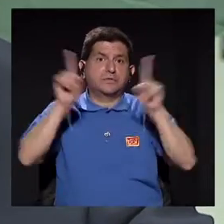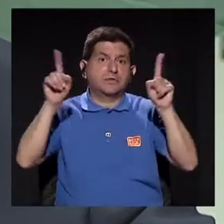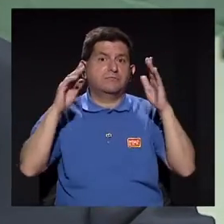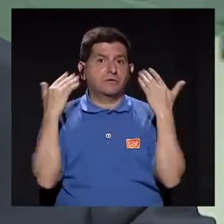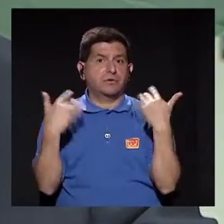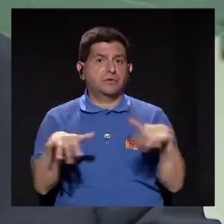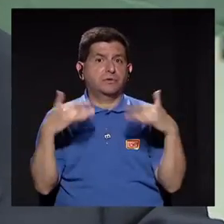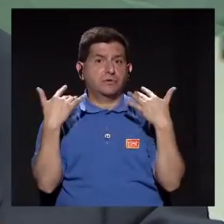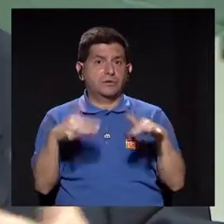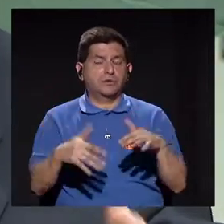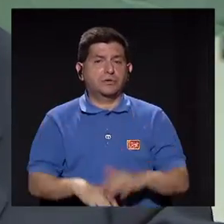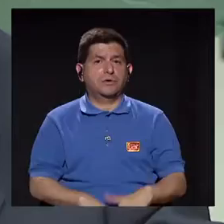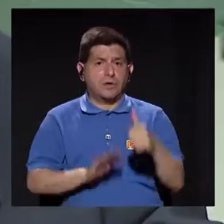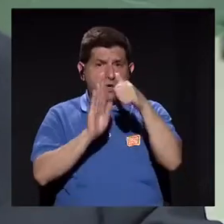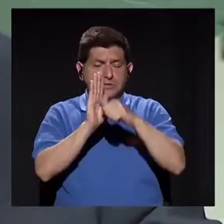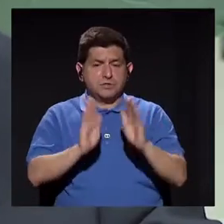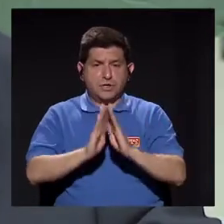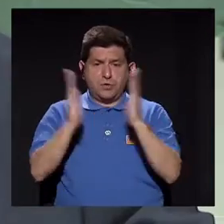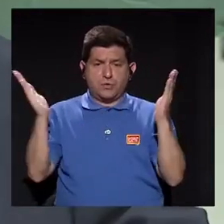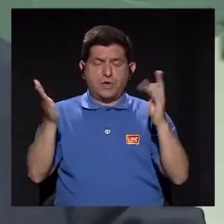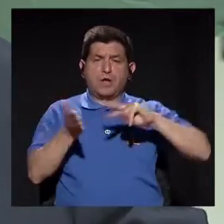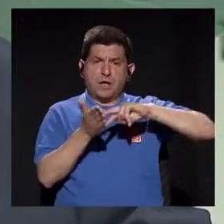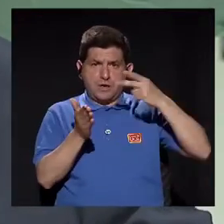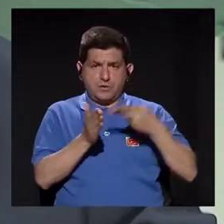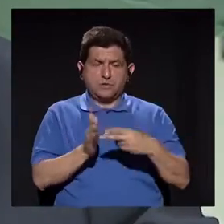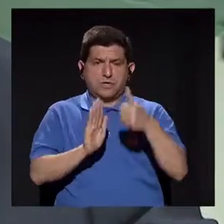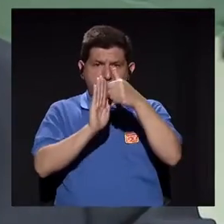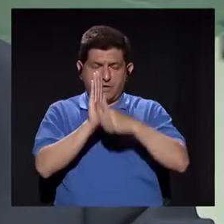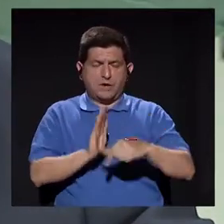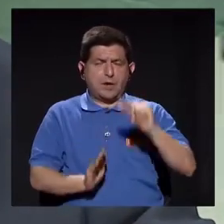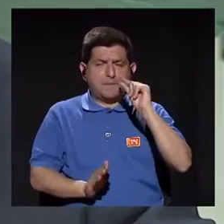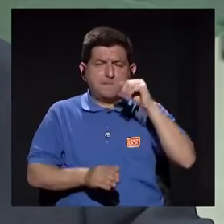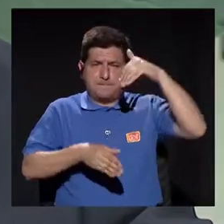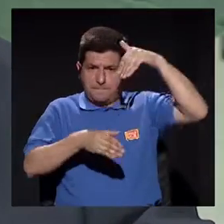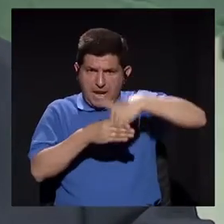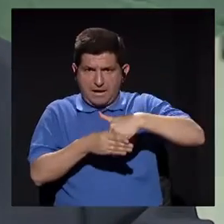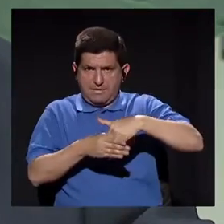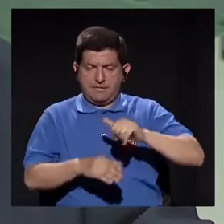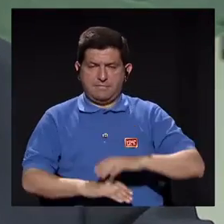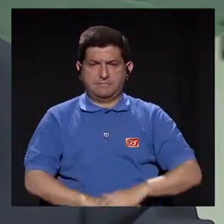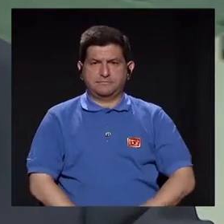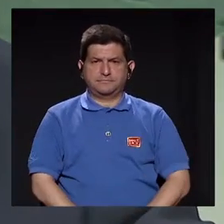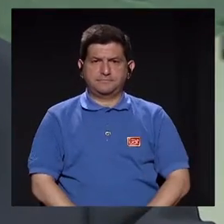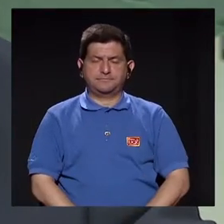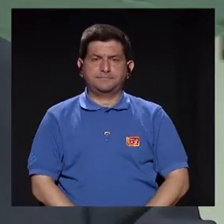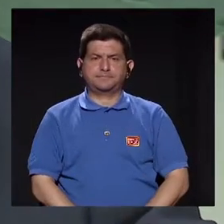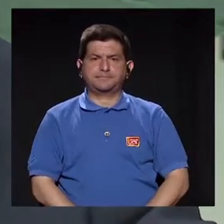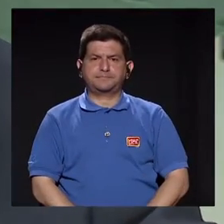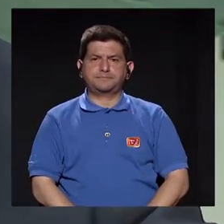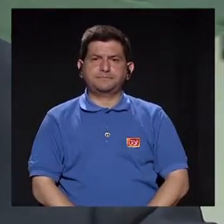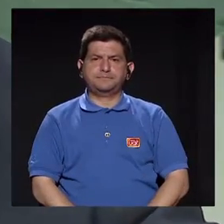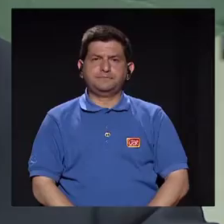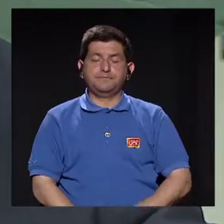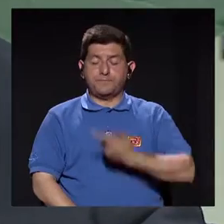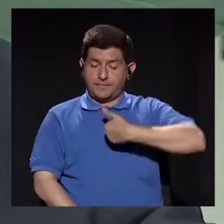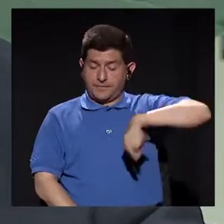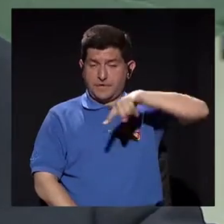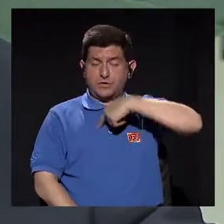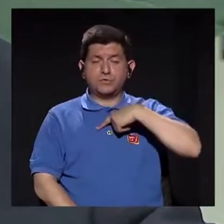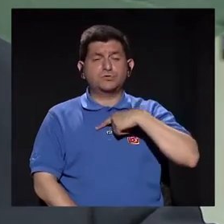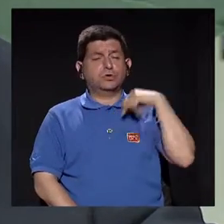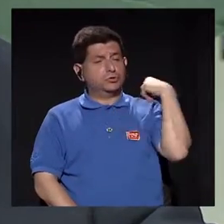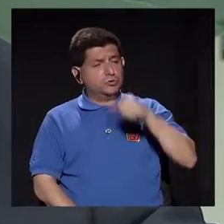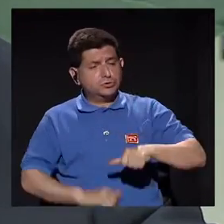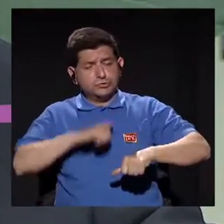diferencia enorme en lo que es la cirugía abierta a la cirugía mínimamente invasiva. En ese sentido, hemos